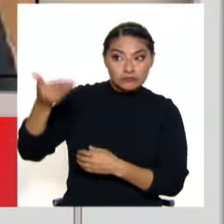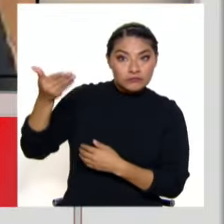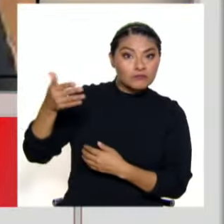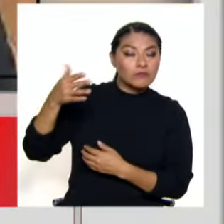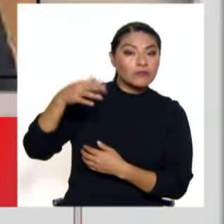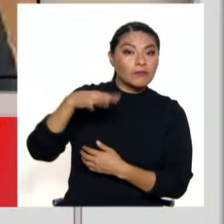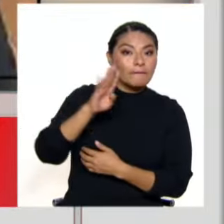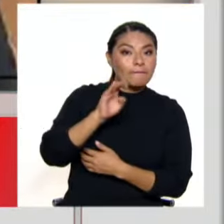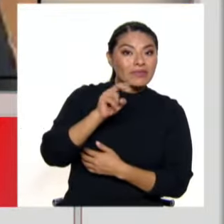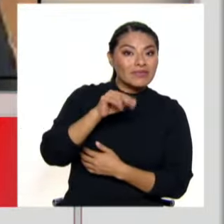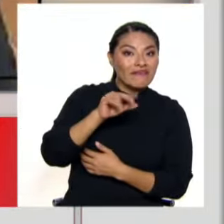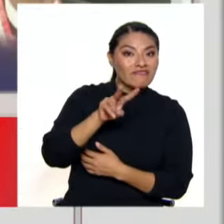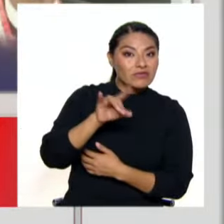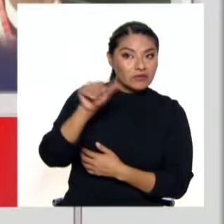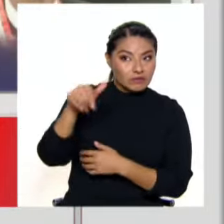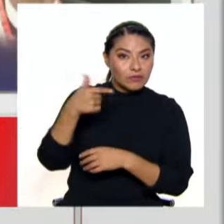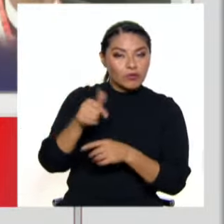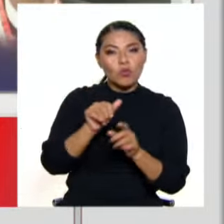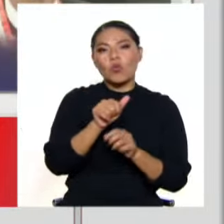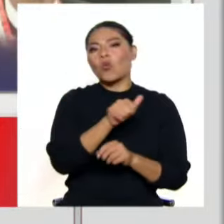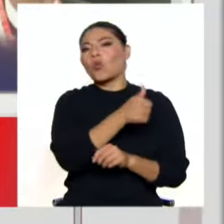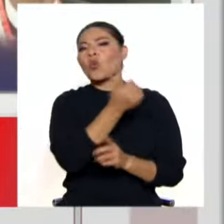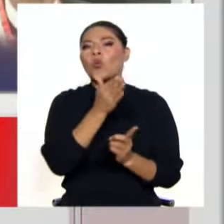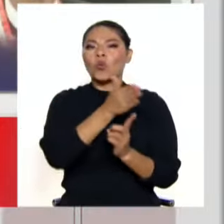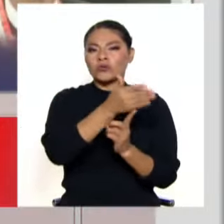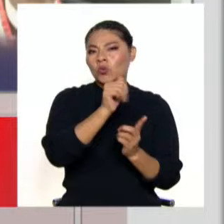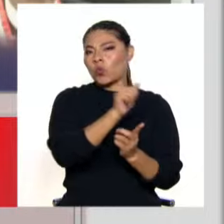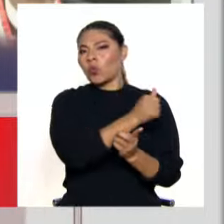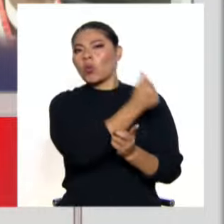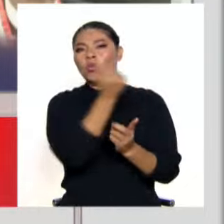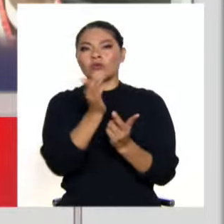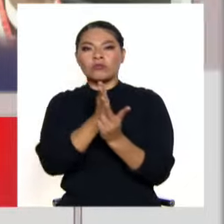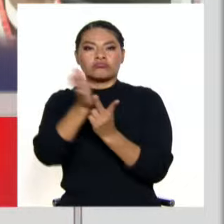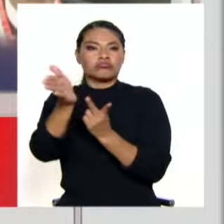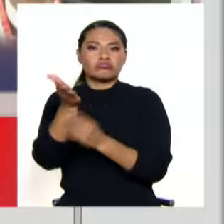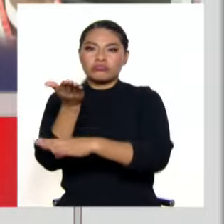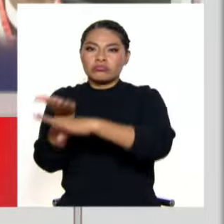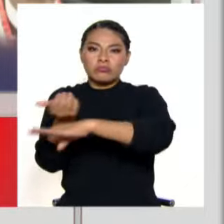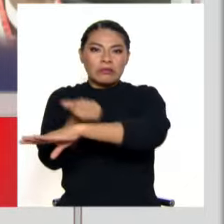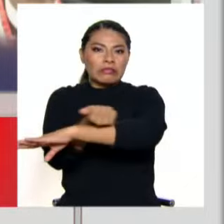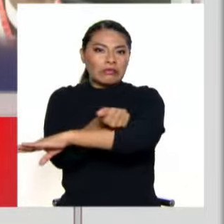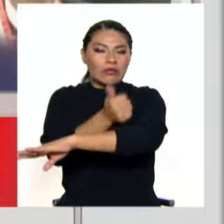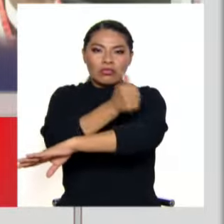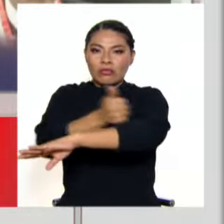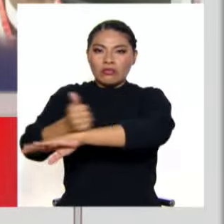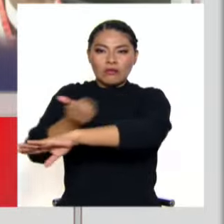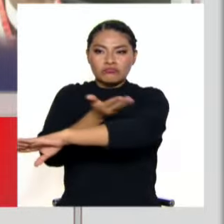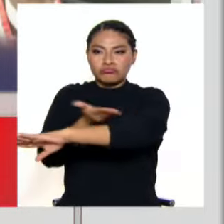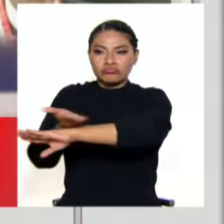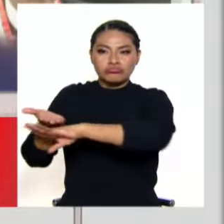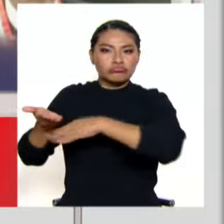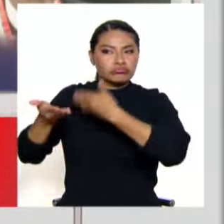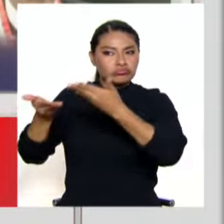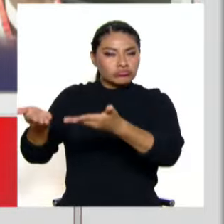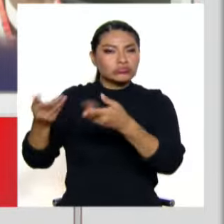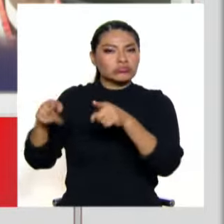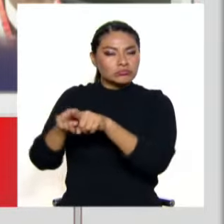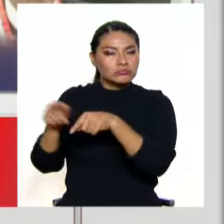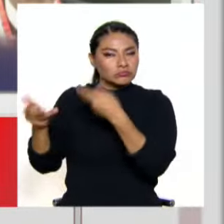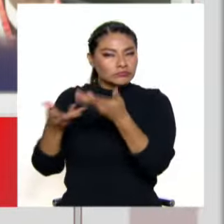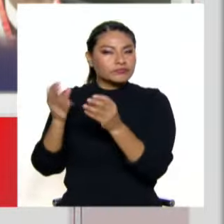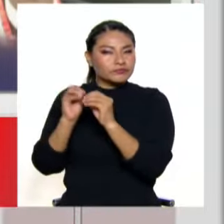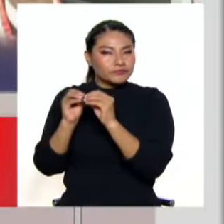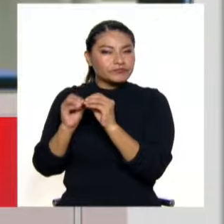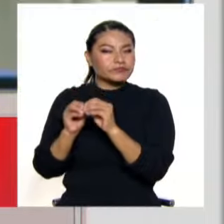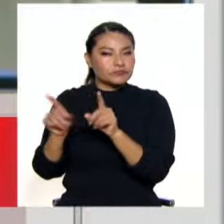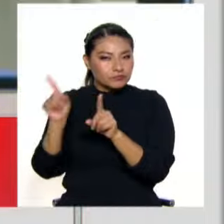por otra carpeta, por otro expediente administrativo, y que presentó un recurso de reconsideración, creo que tendría la misma suerte